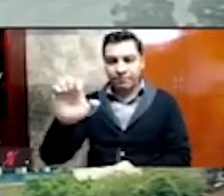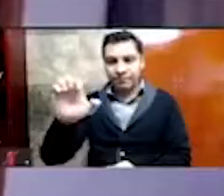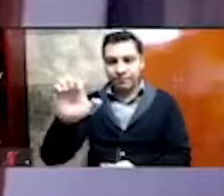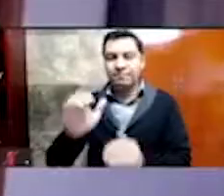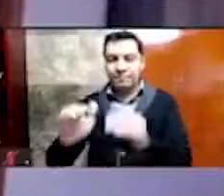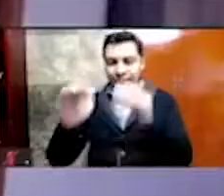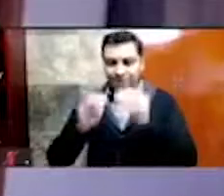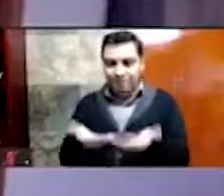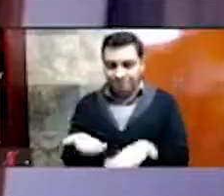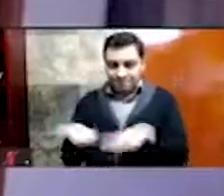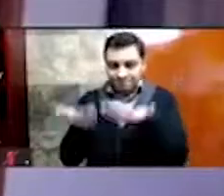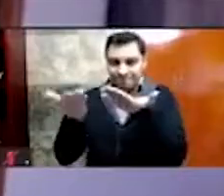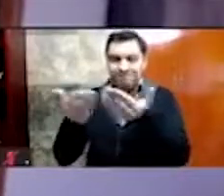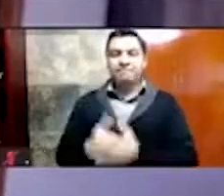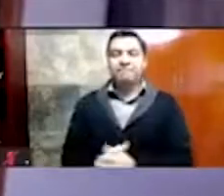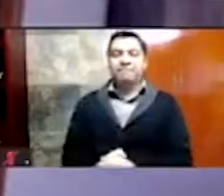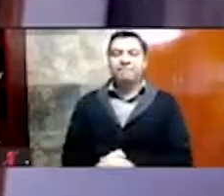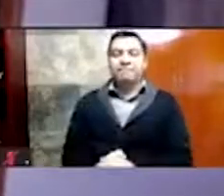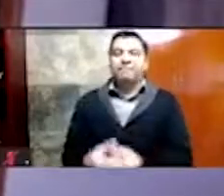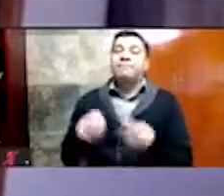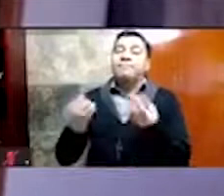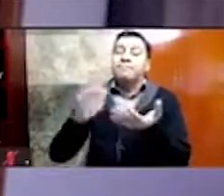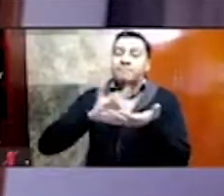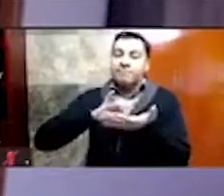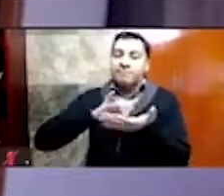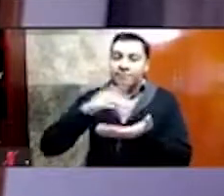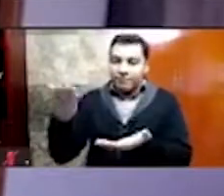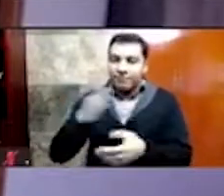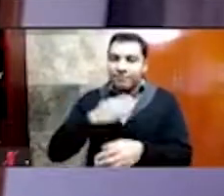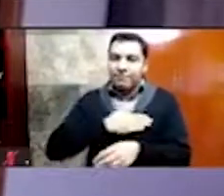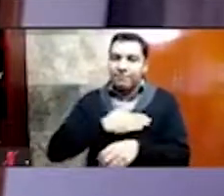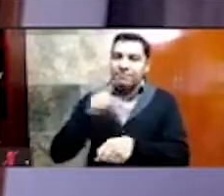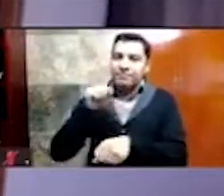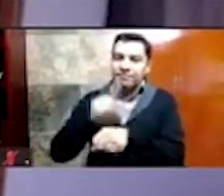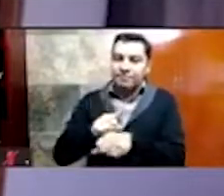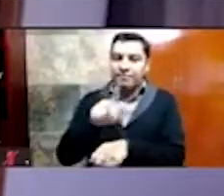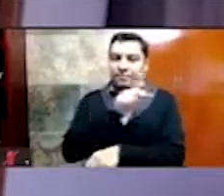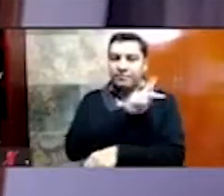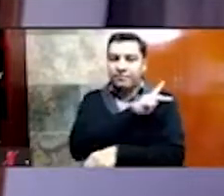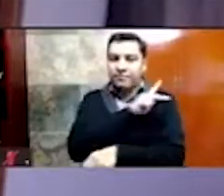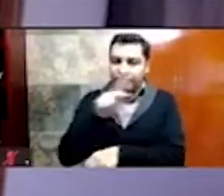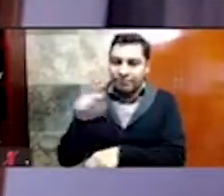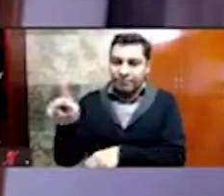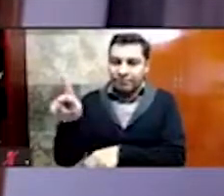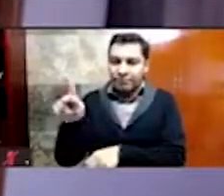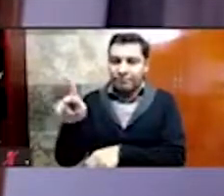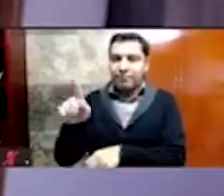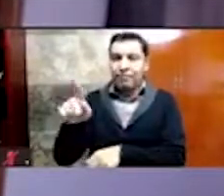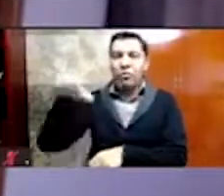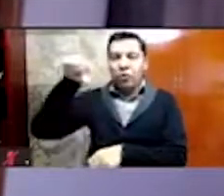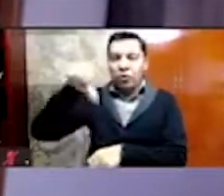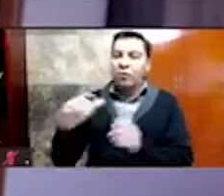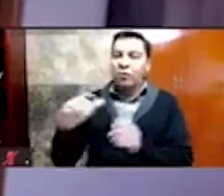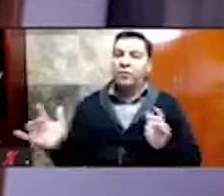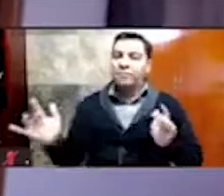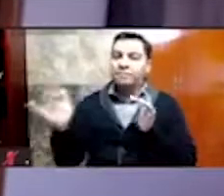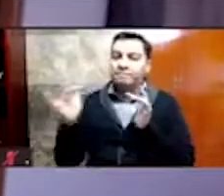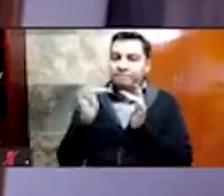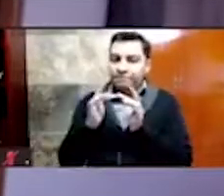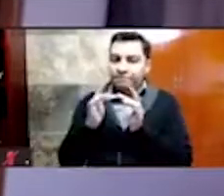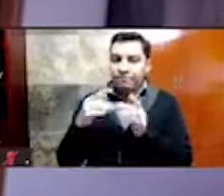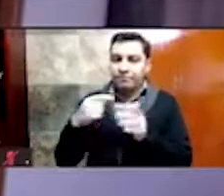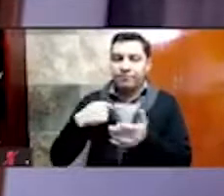Al contrario, muchas gracias, muy buenos días a todas y todos, a quienes están aquí presentes, agradezco mucho esta